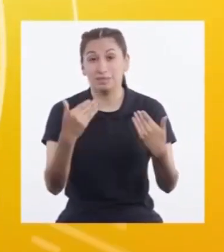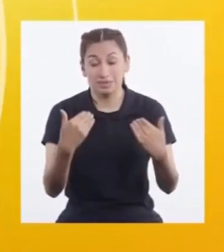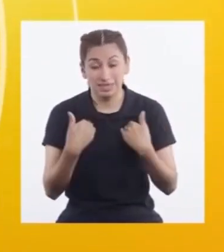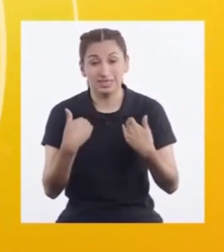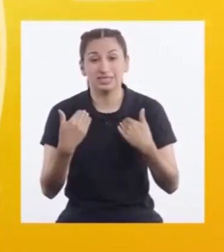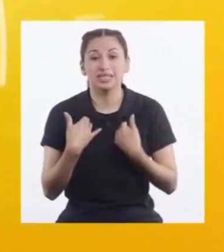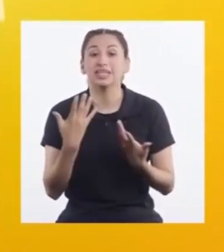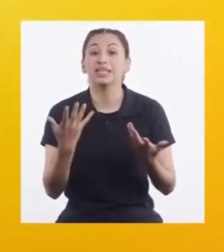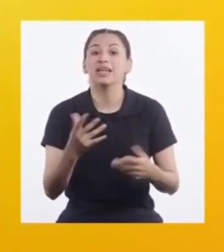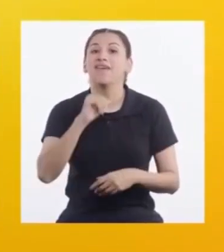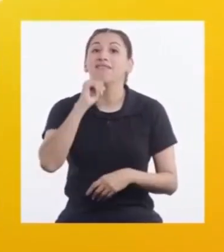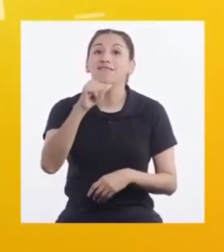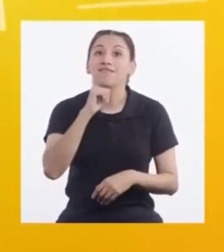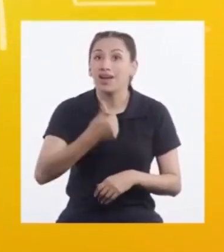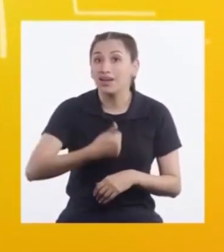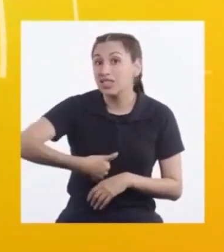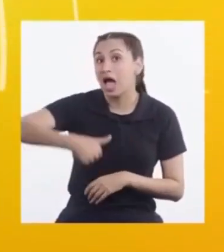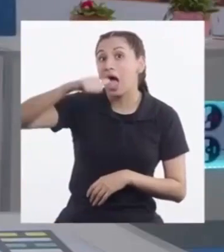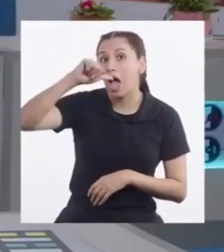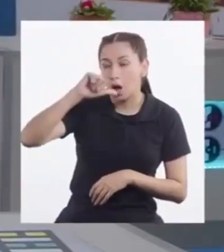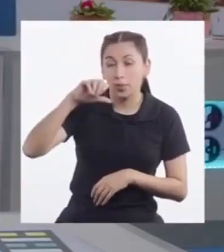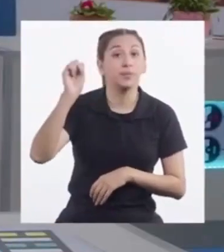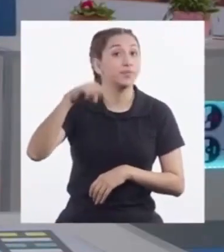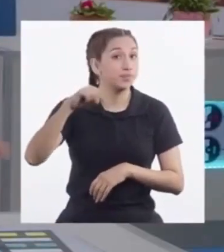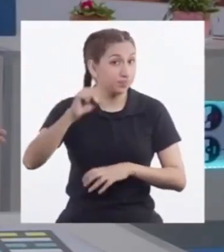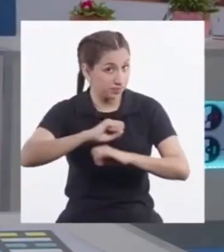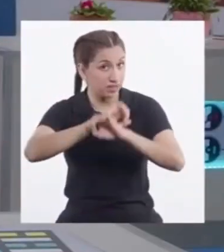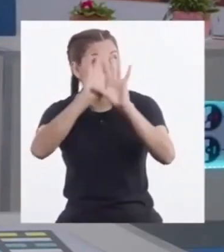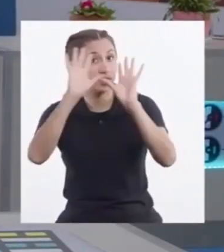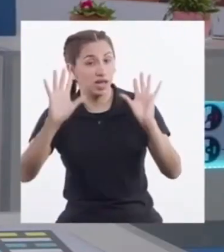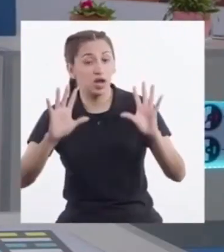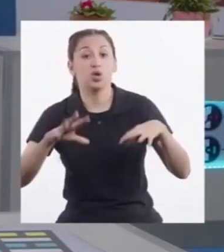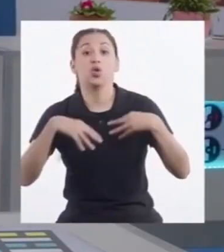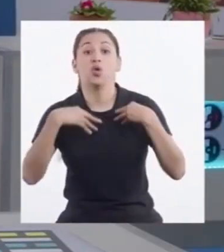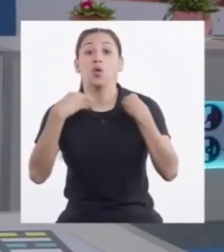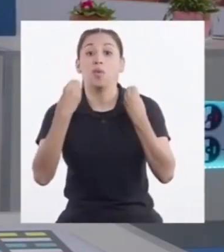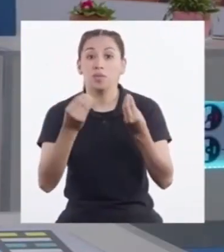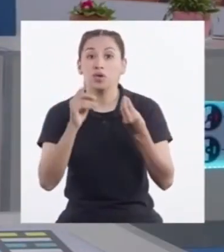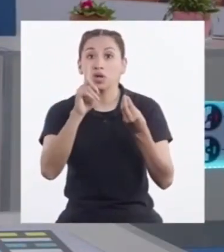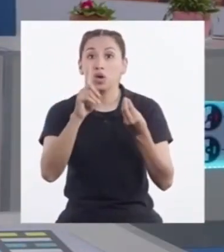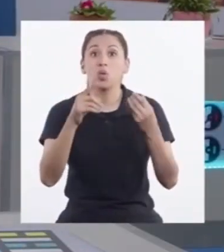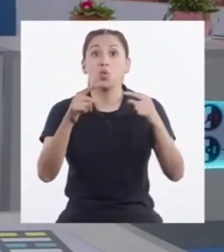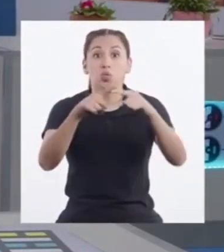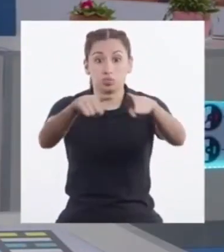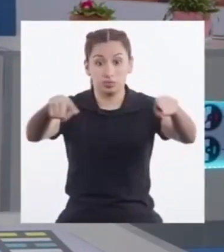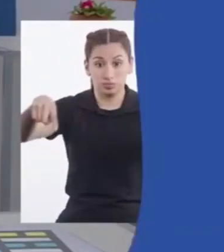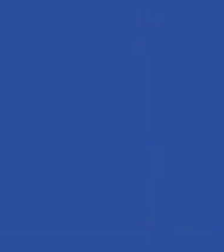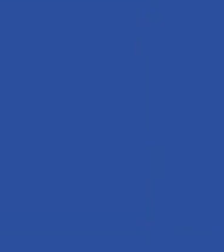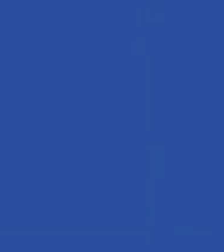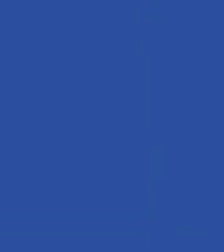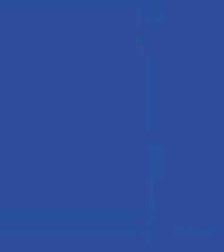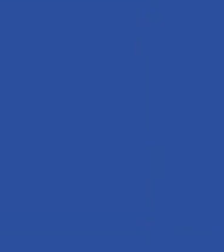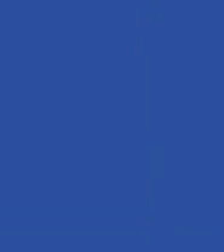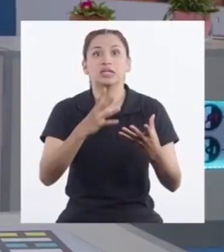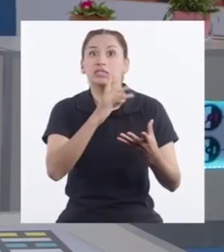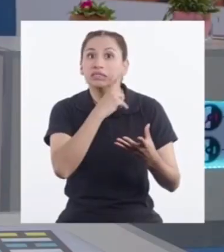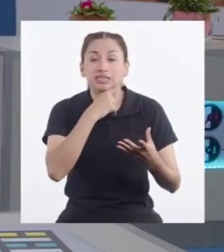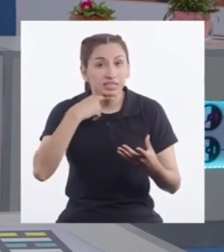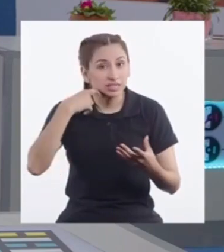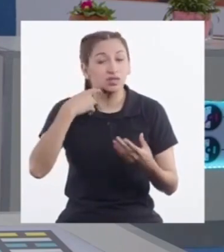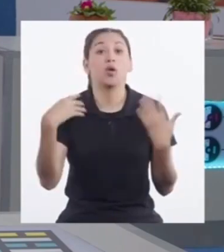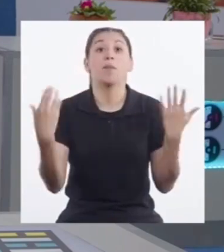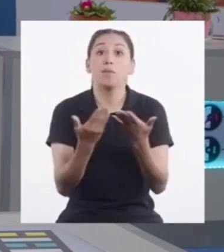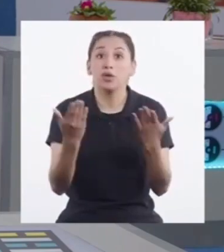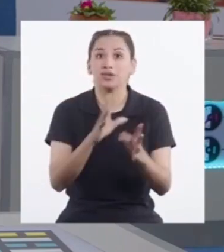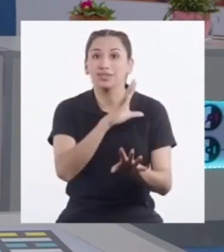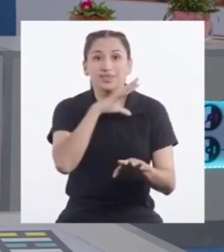tiene Es la falta de agua ¡Claro! Porque se trata De un terreno Desértico Por eso